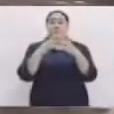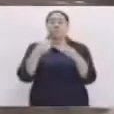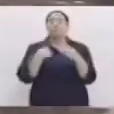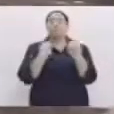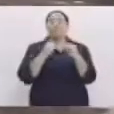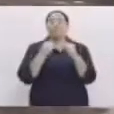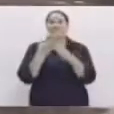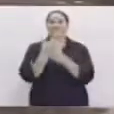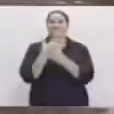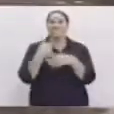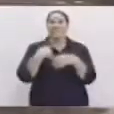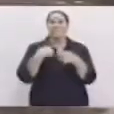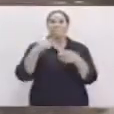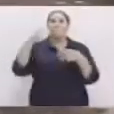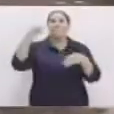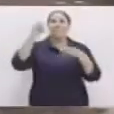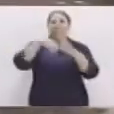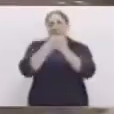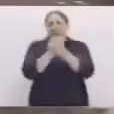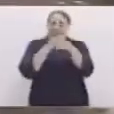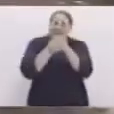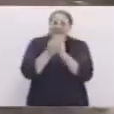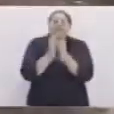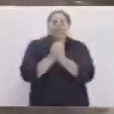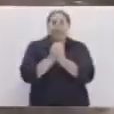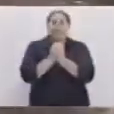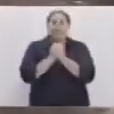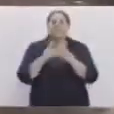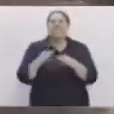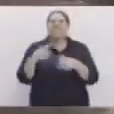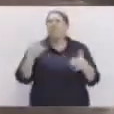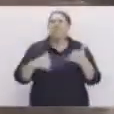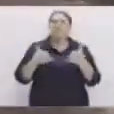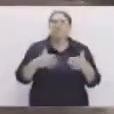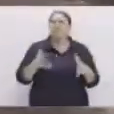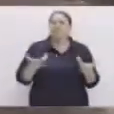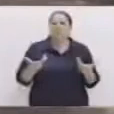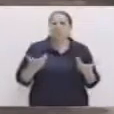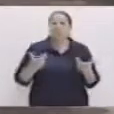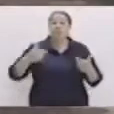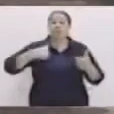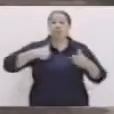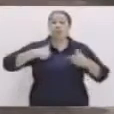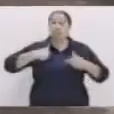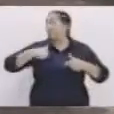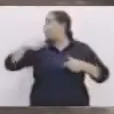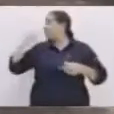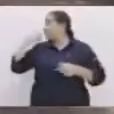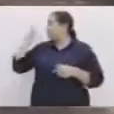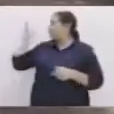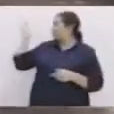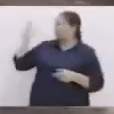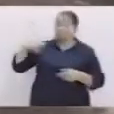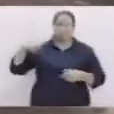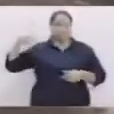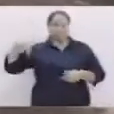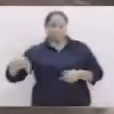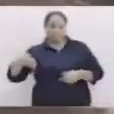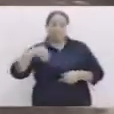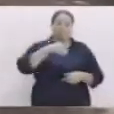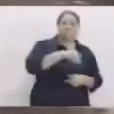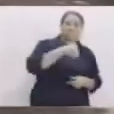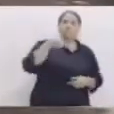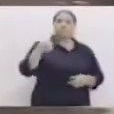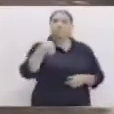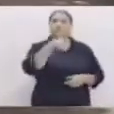papel. ¿En qué consiste el juego? Yo me tengo que desplazar en los cuadros que están vacíos. Y cuando llegue aquí